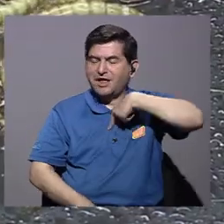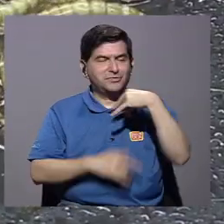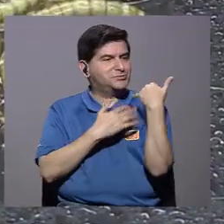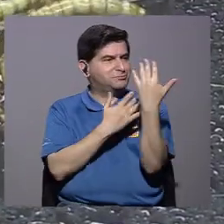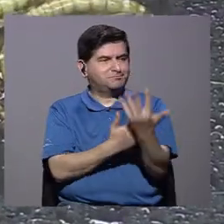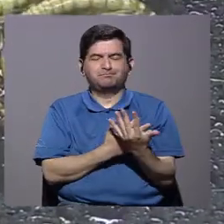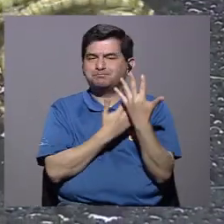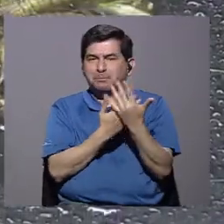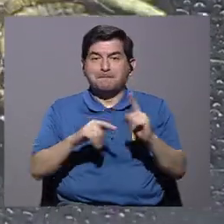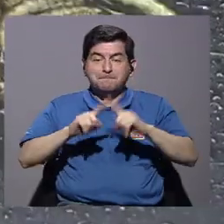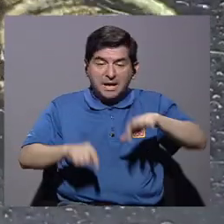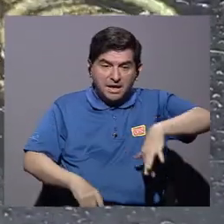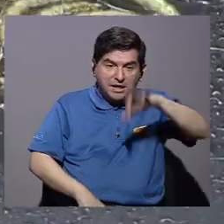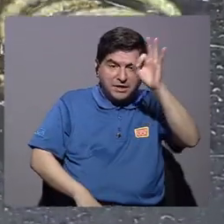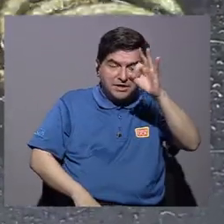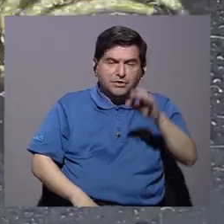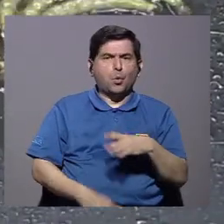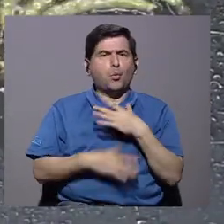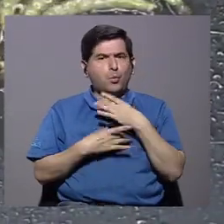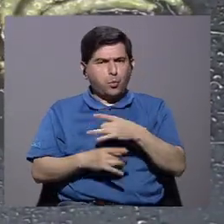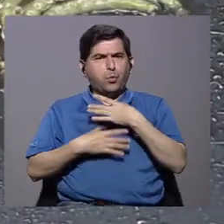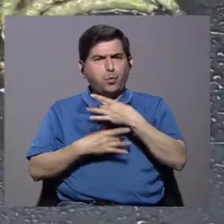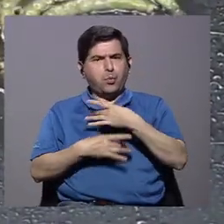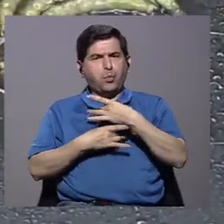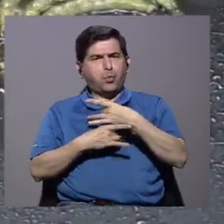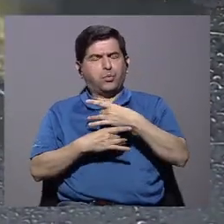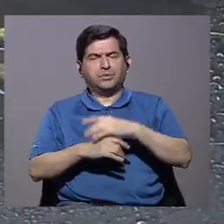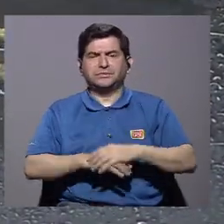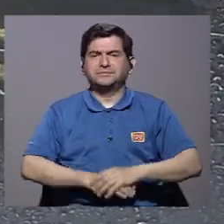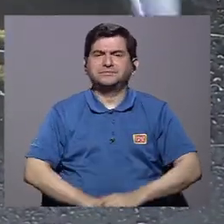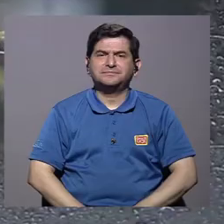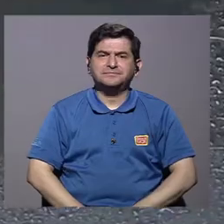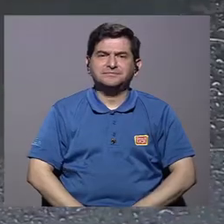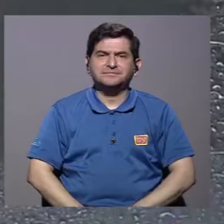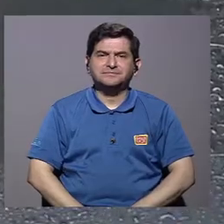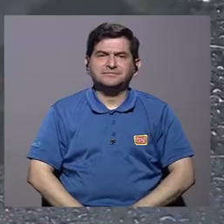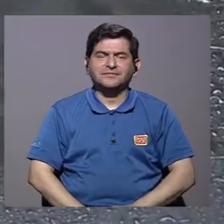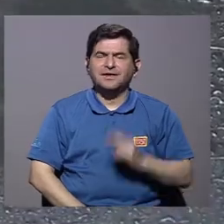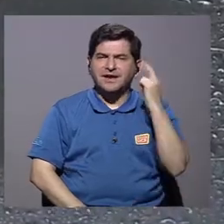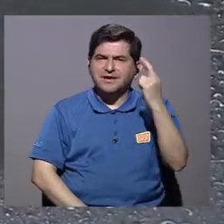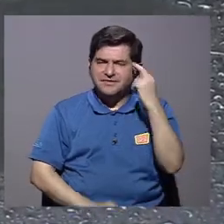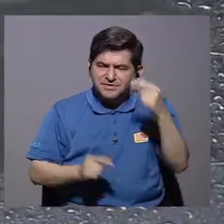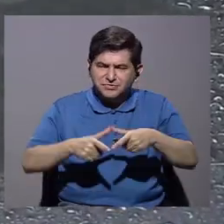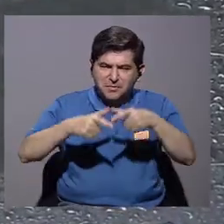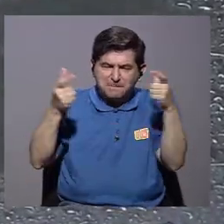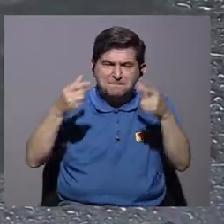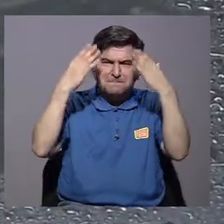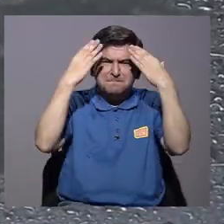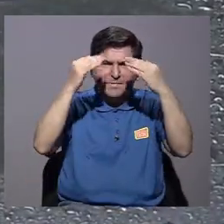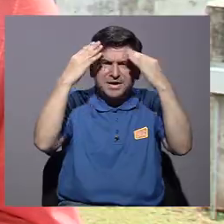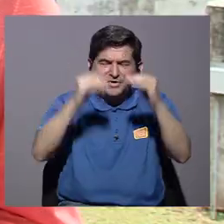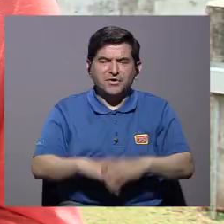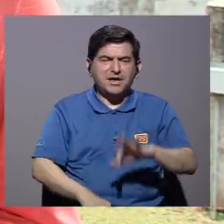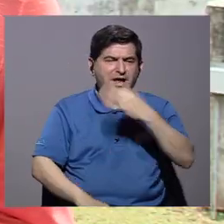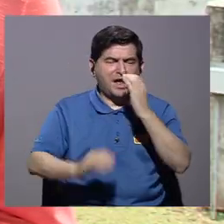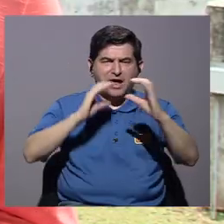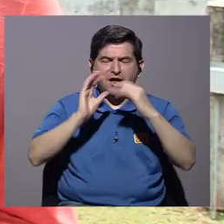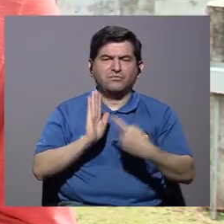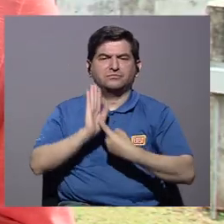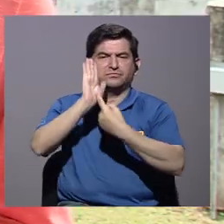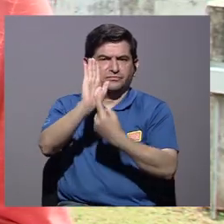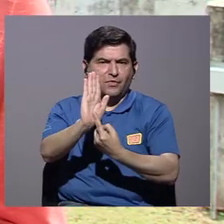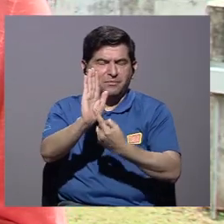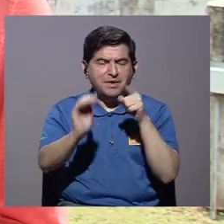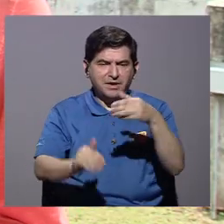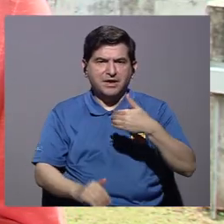prepararon. Fueron resultados que no esperábamos, pero se encontraron y fue algo interesante de ver. Dado